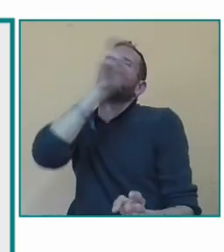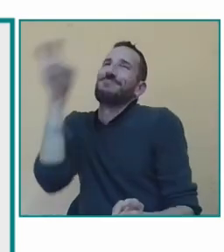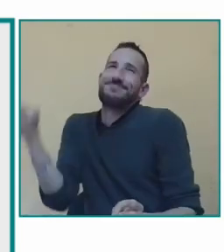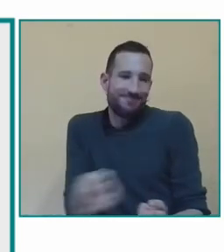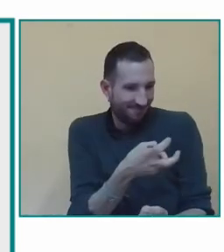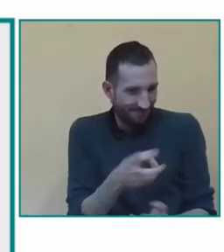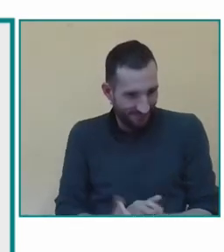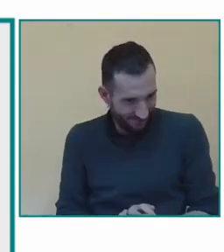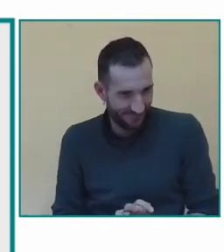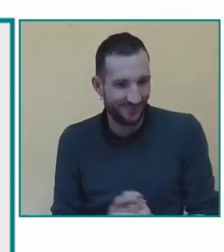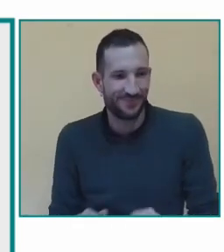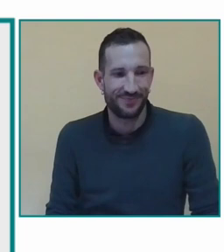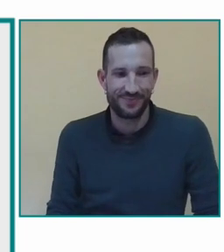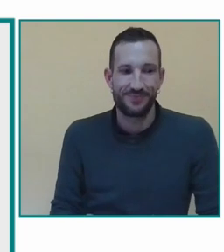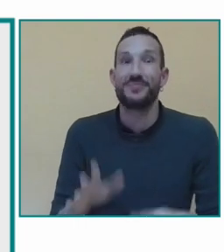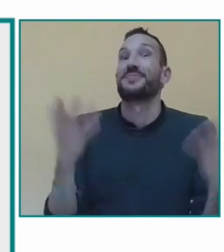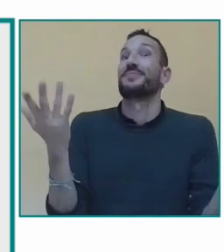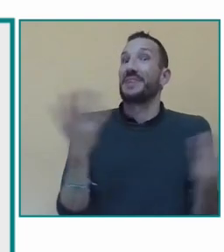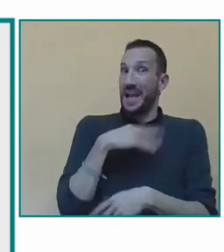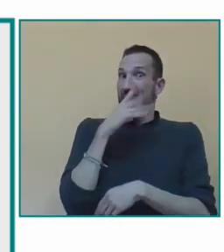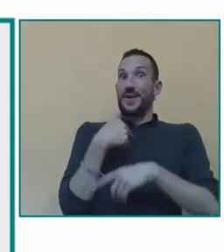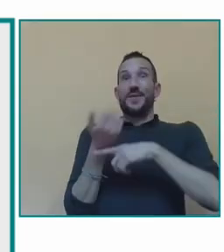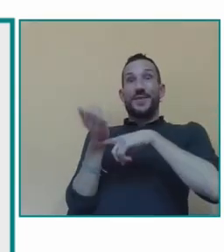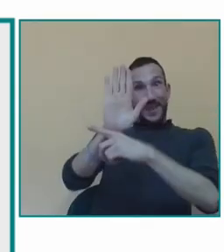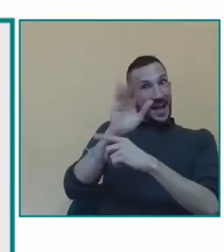actividades y herramientas en la lengua de signos pues como teatros